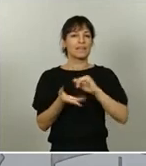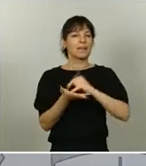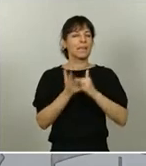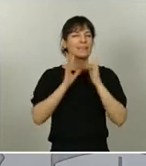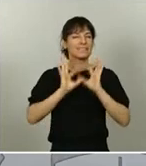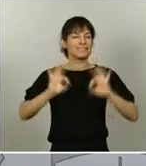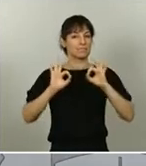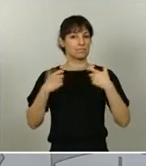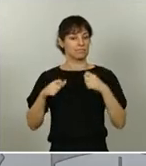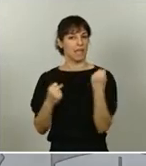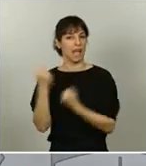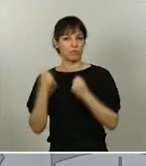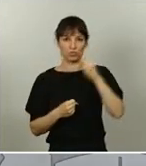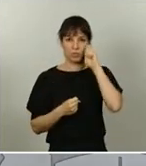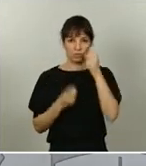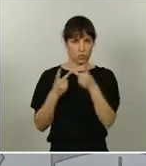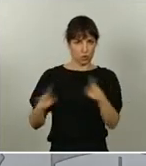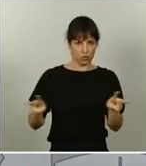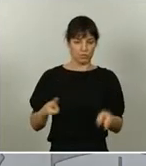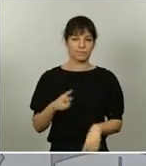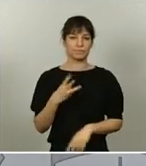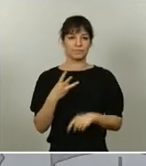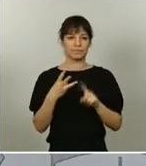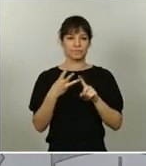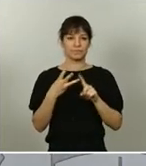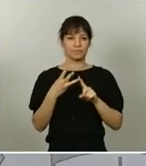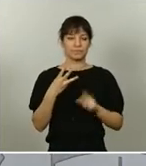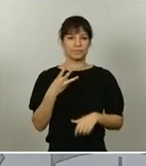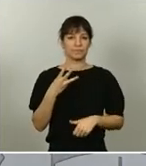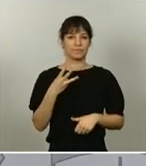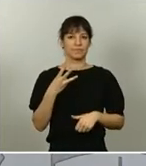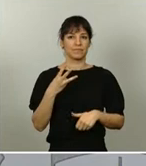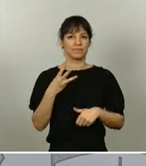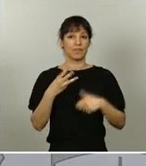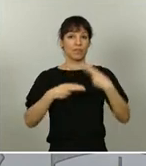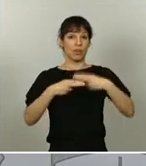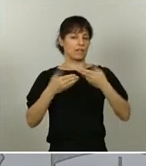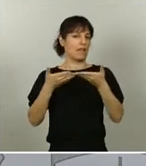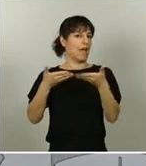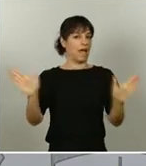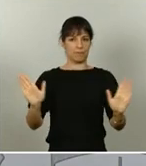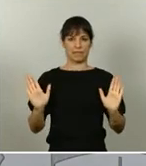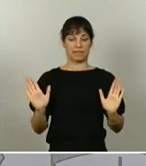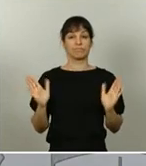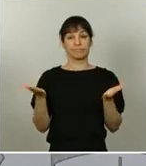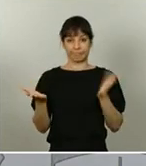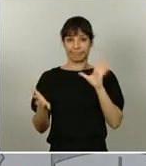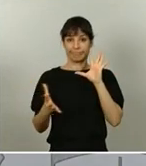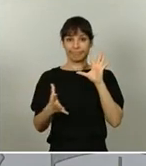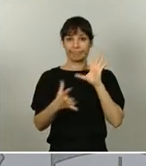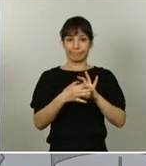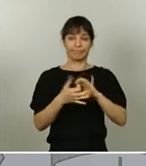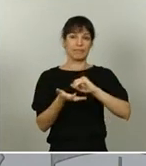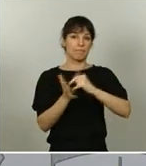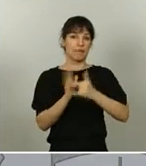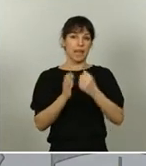del turismo. Y en tercer lugar, la apertura de fronteras y, en consecuencia, vincularlo con el plan de apoyo al